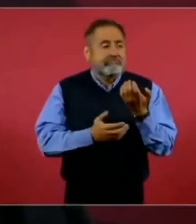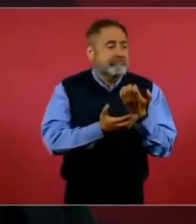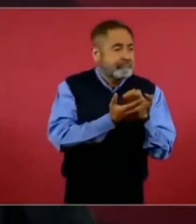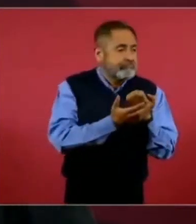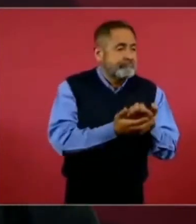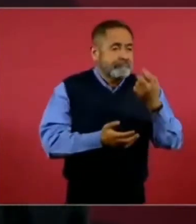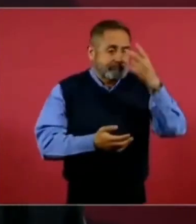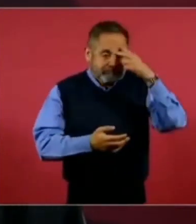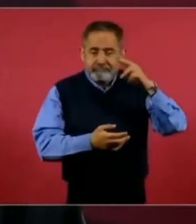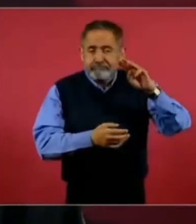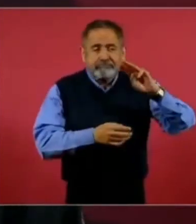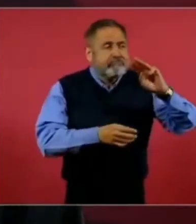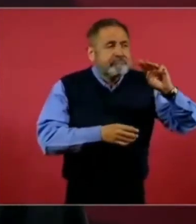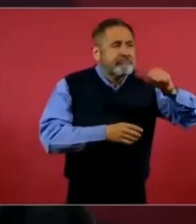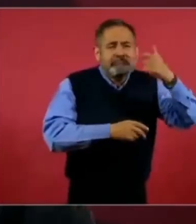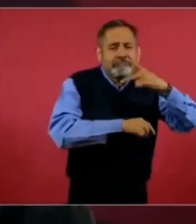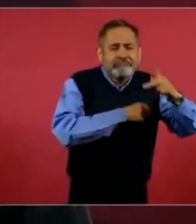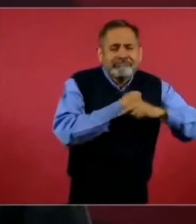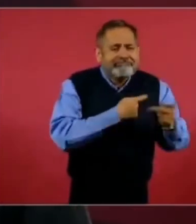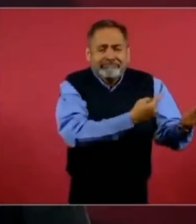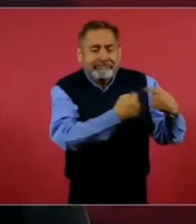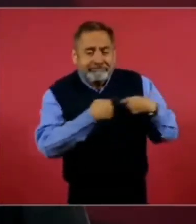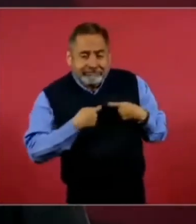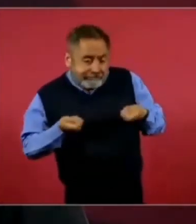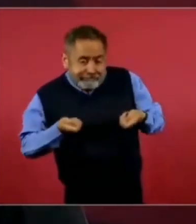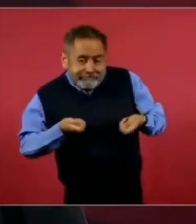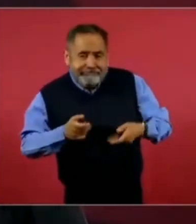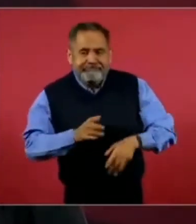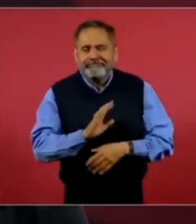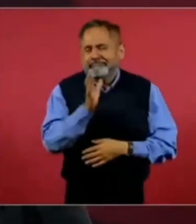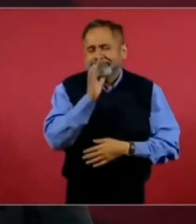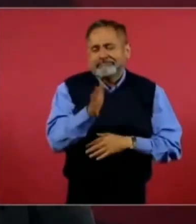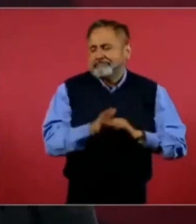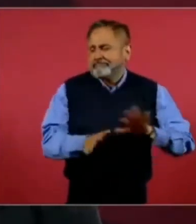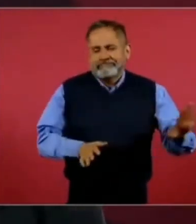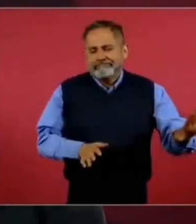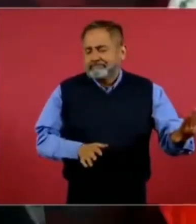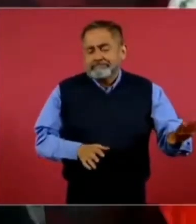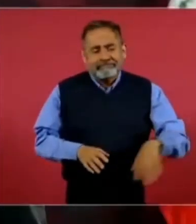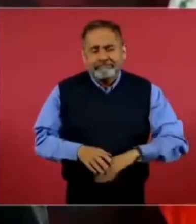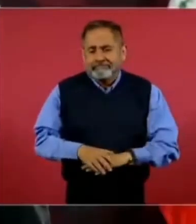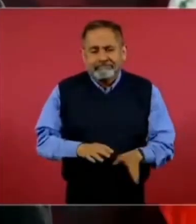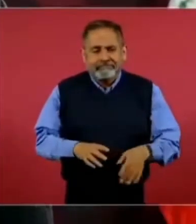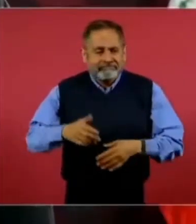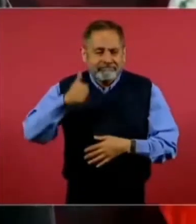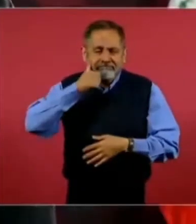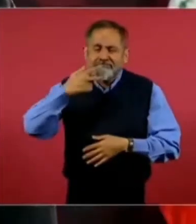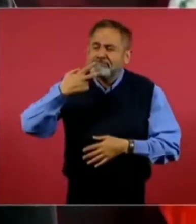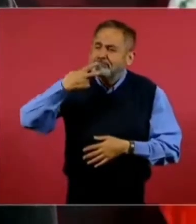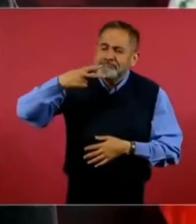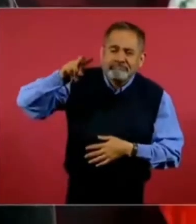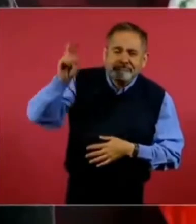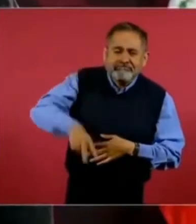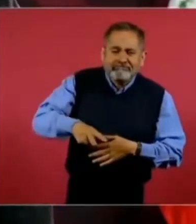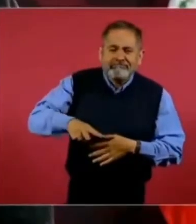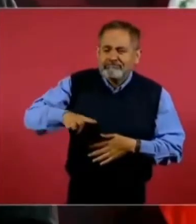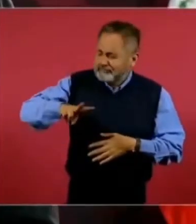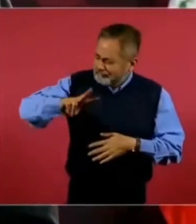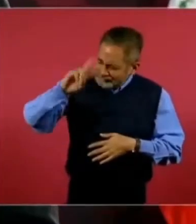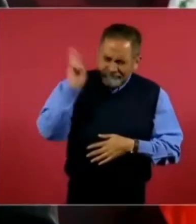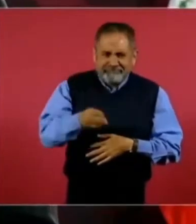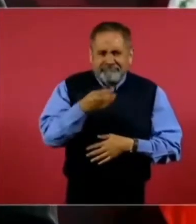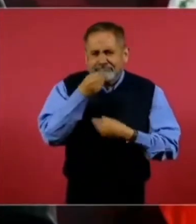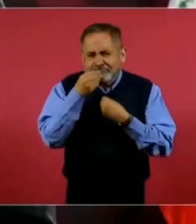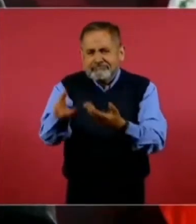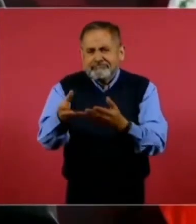México ni del extranjero. Entonces, la verdad… Siempre, siempre, la